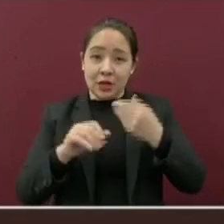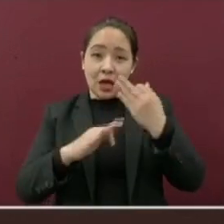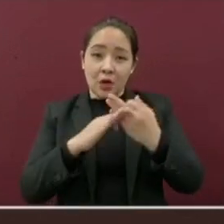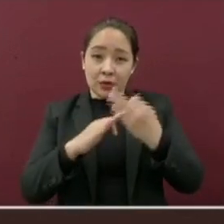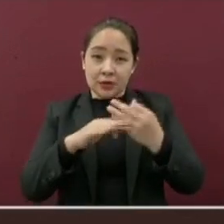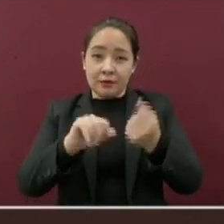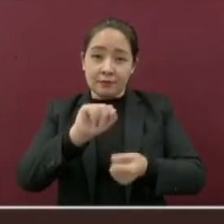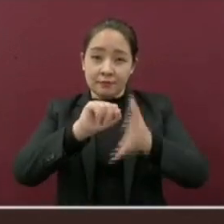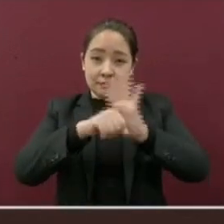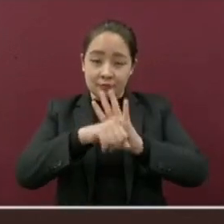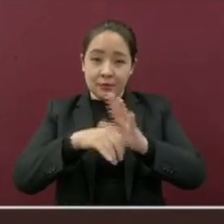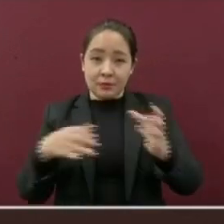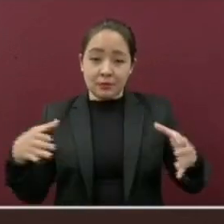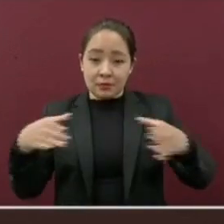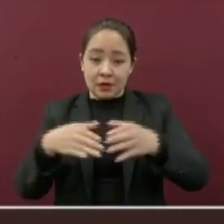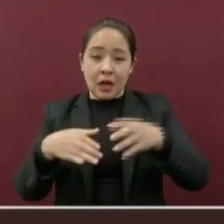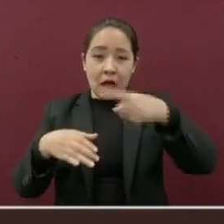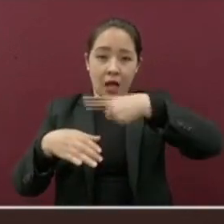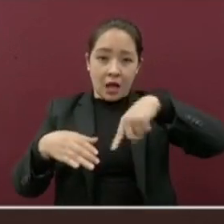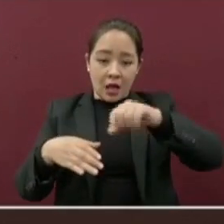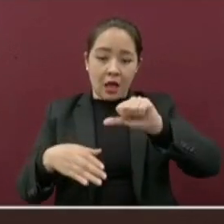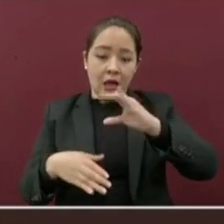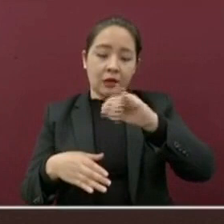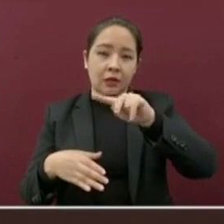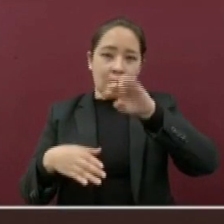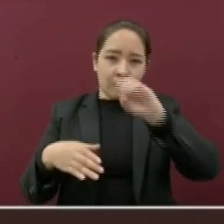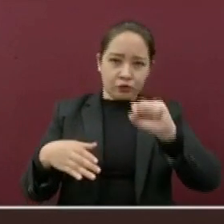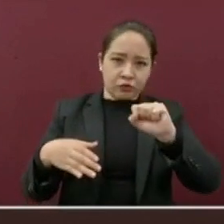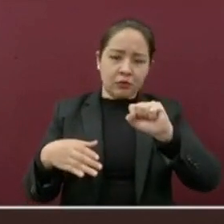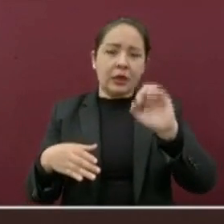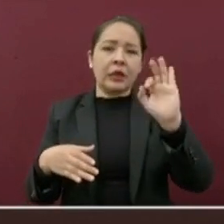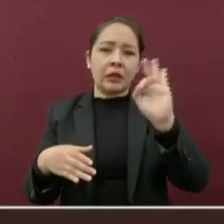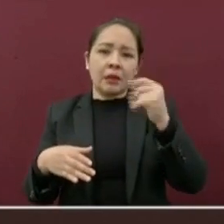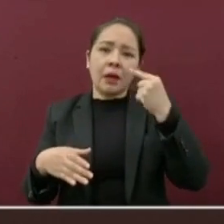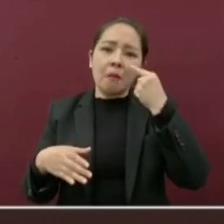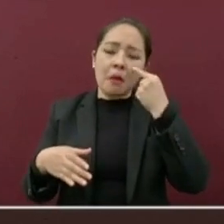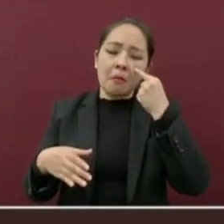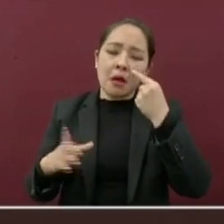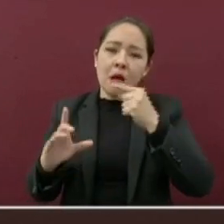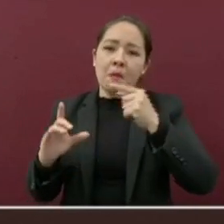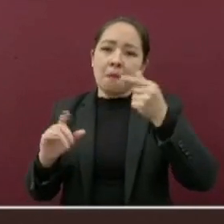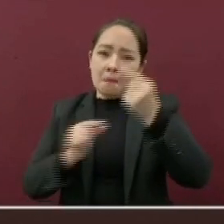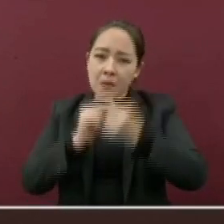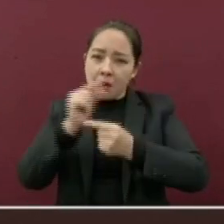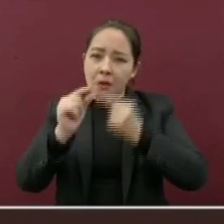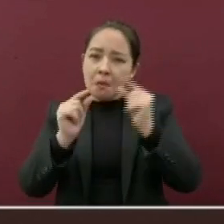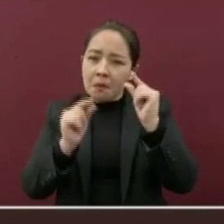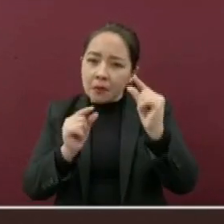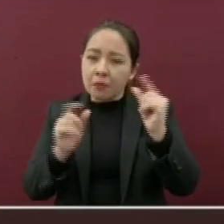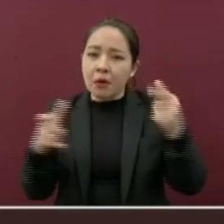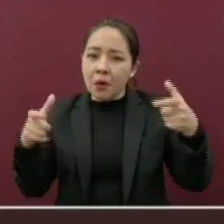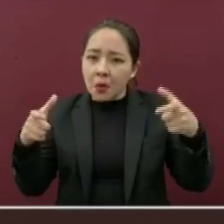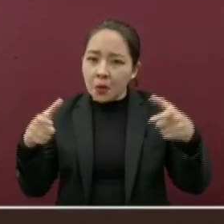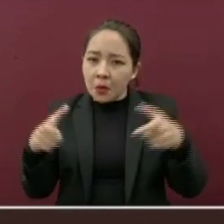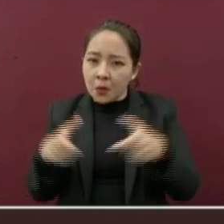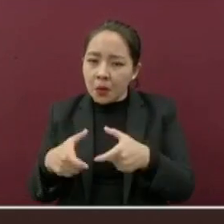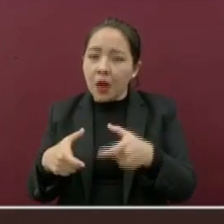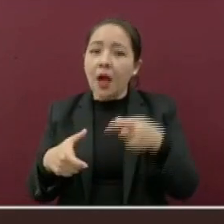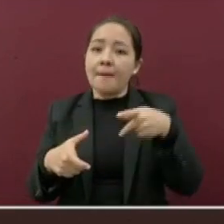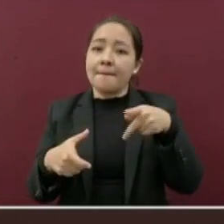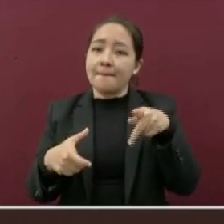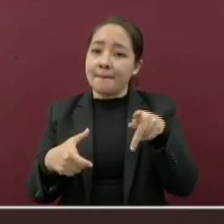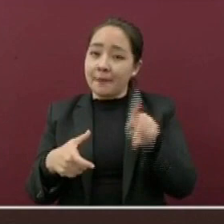contagios recientes sí nos muestran que ha bajado la velocidad de transmisión. Pero, ojo,